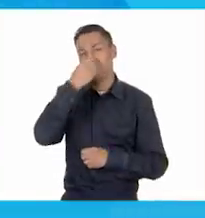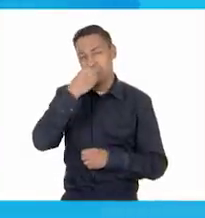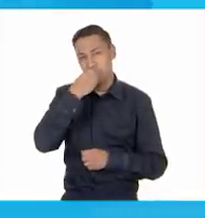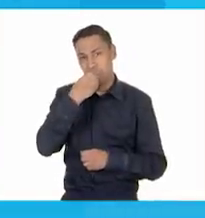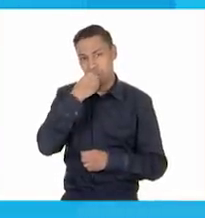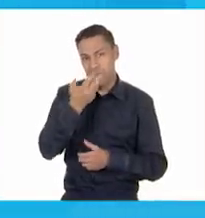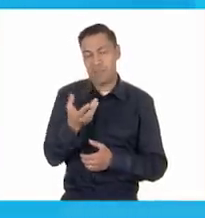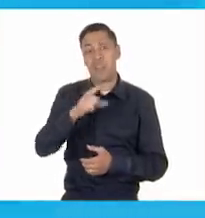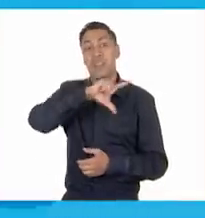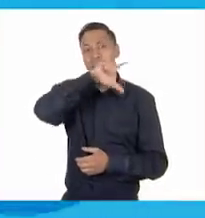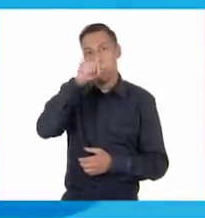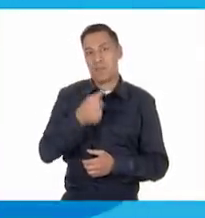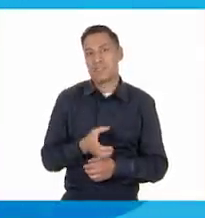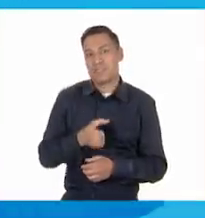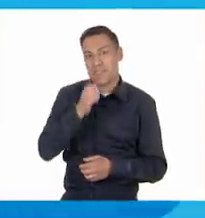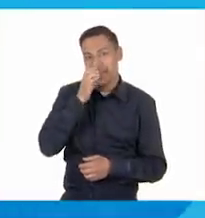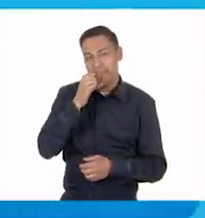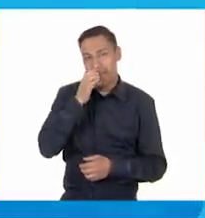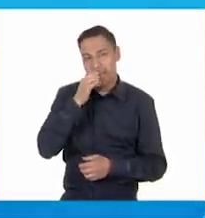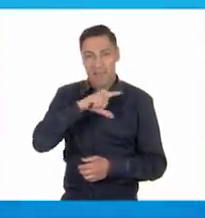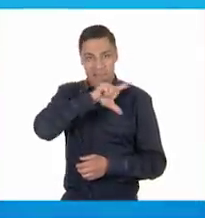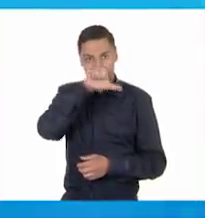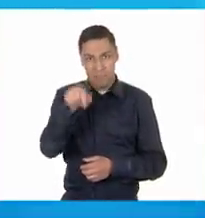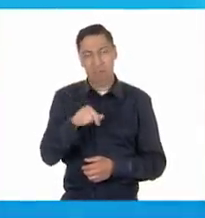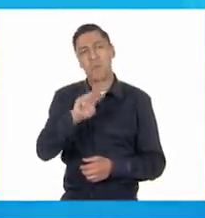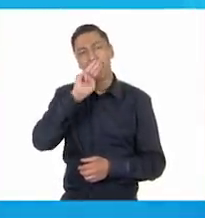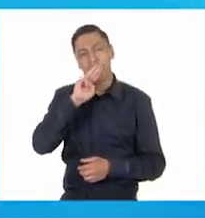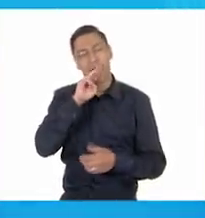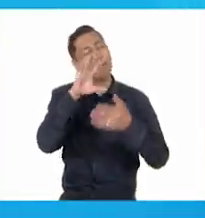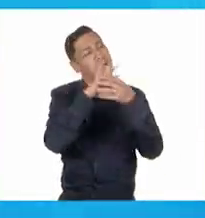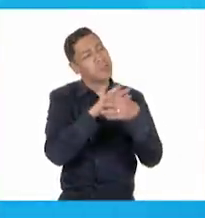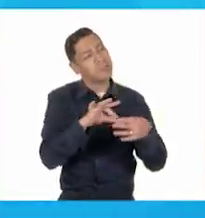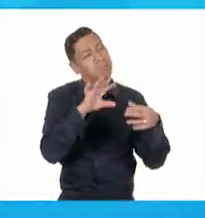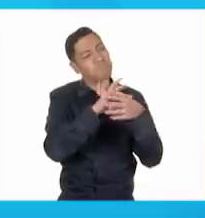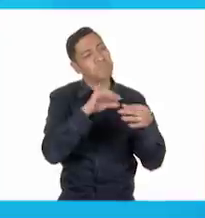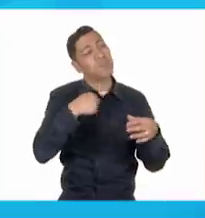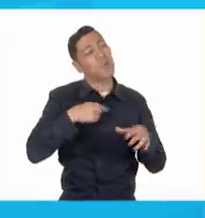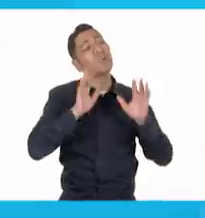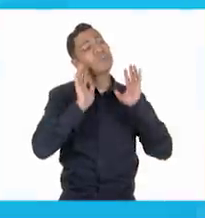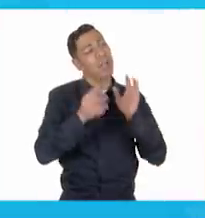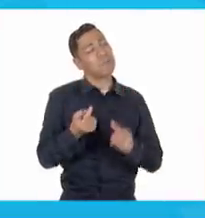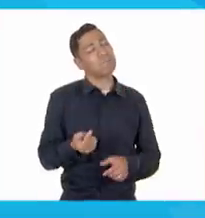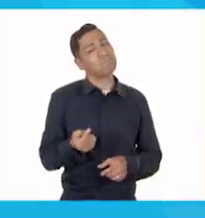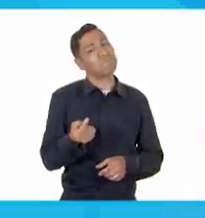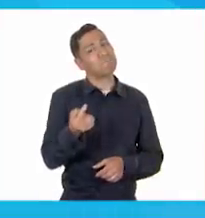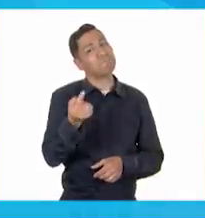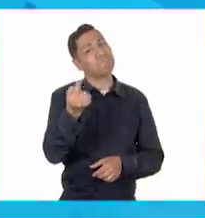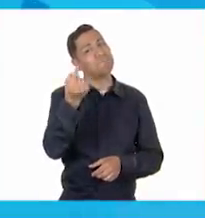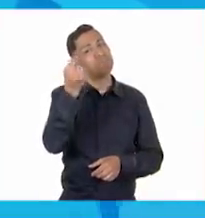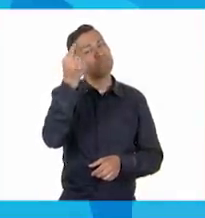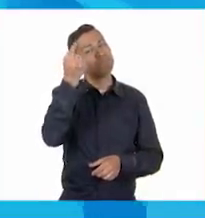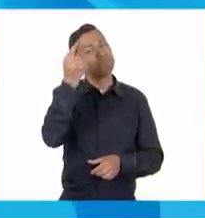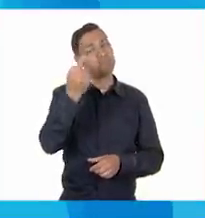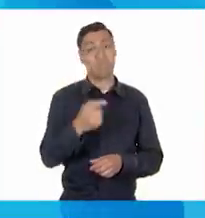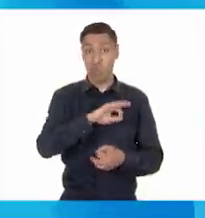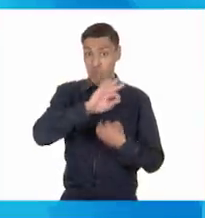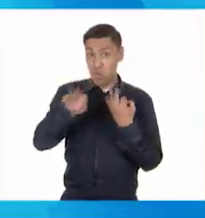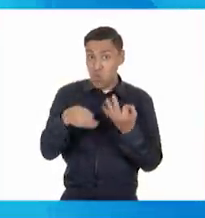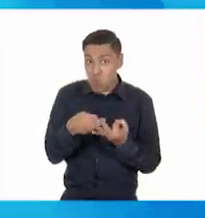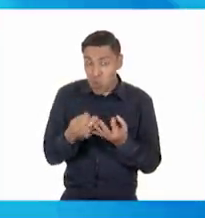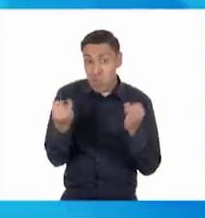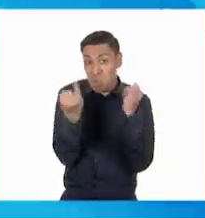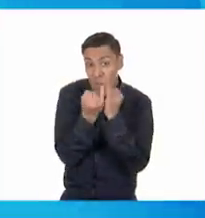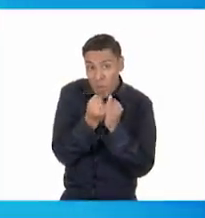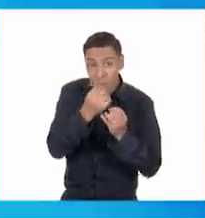Luego tomo una buena cena. Le explico a mi madre que estoy creciendo. Claro. No todos comemos la